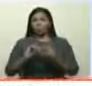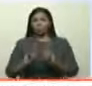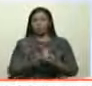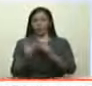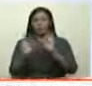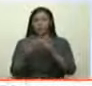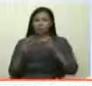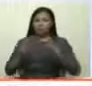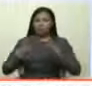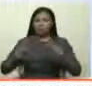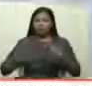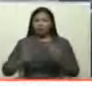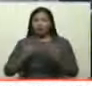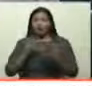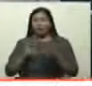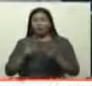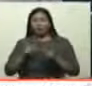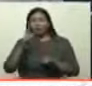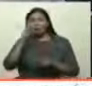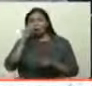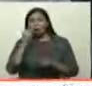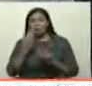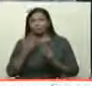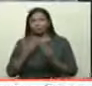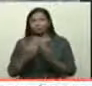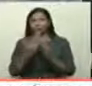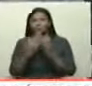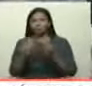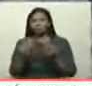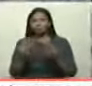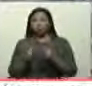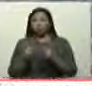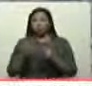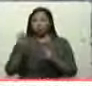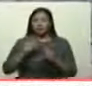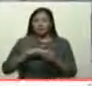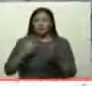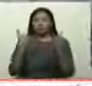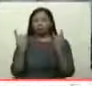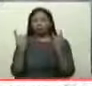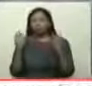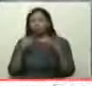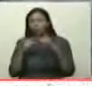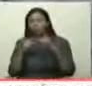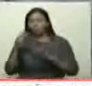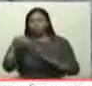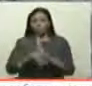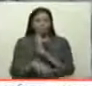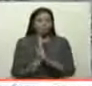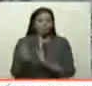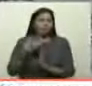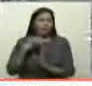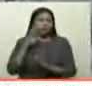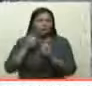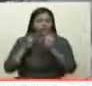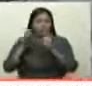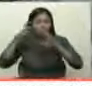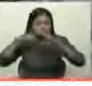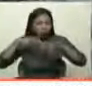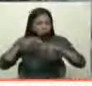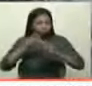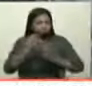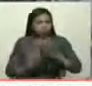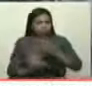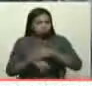quizás uno de los hombres, junto a Alfredo Escalante, que más conocía de rock. Más había estudiado las raíces de